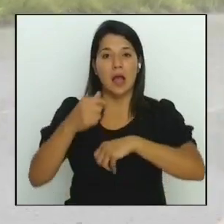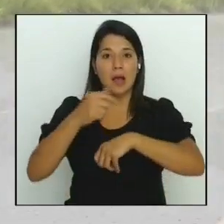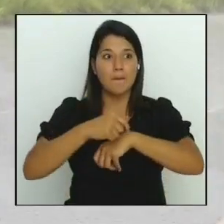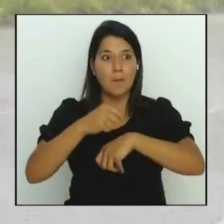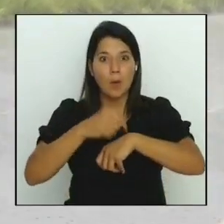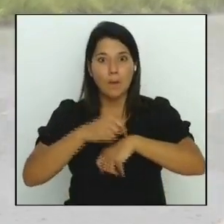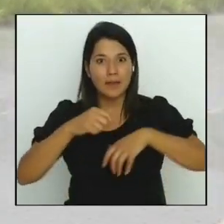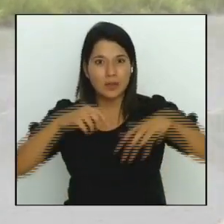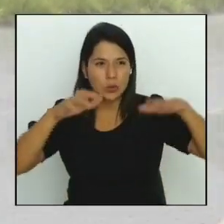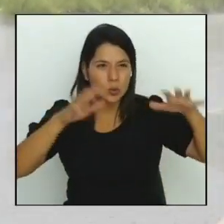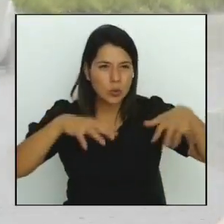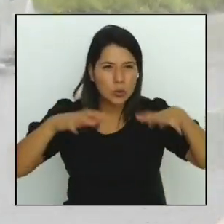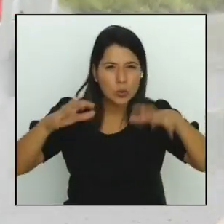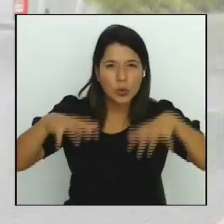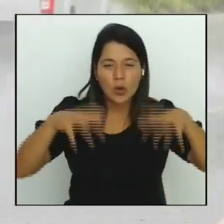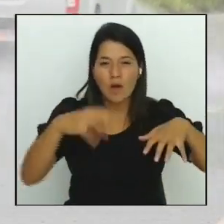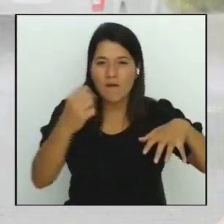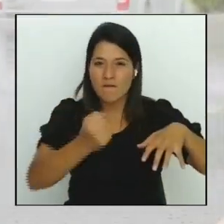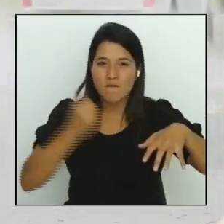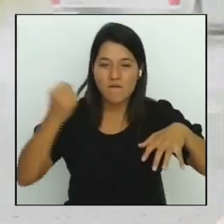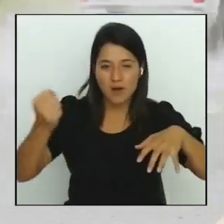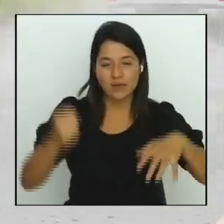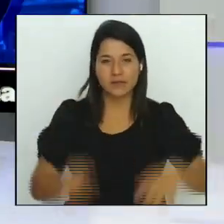fuertes o lluvias constantes.